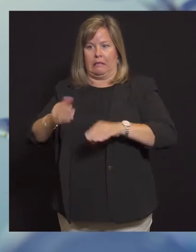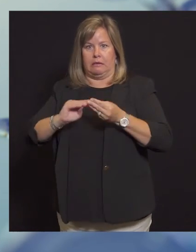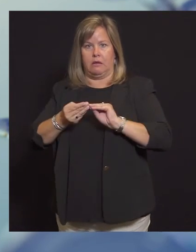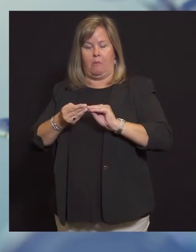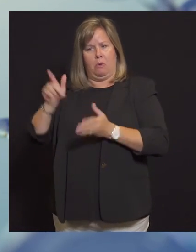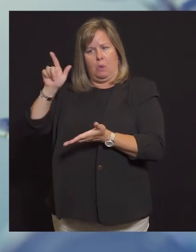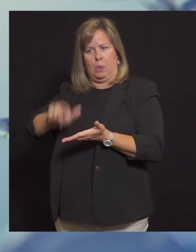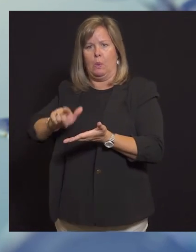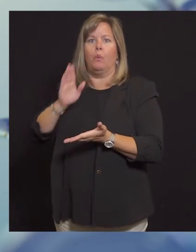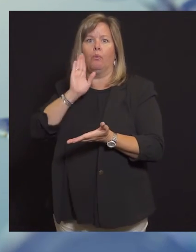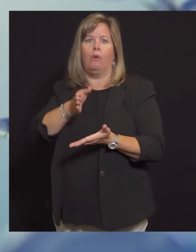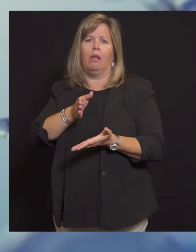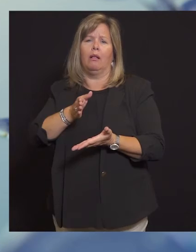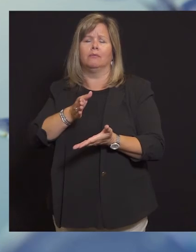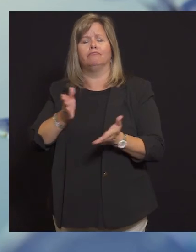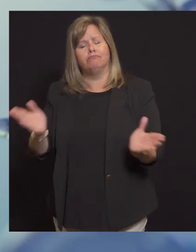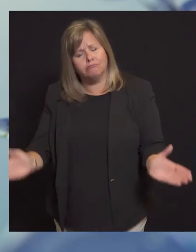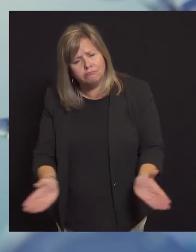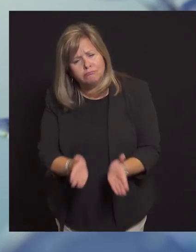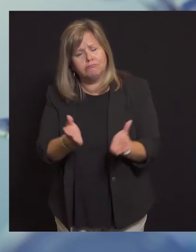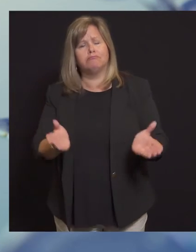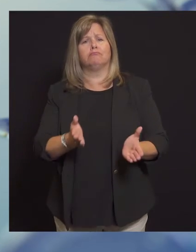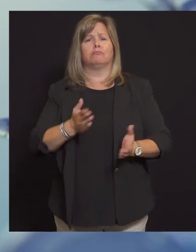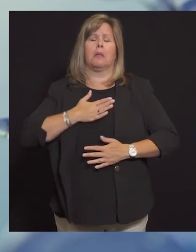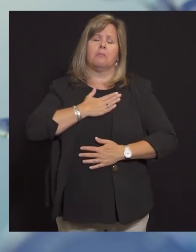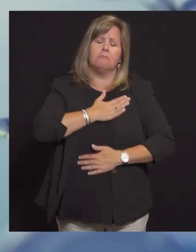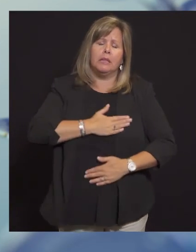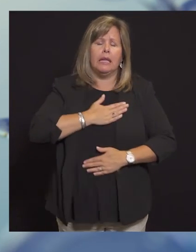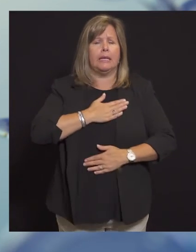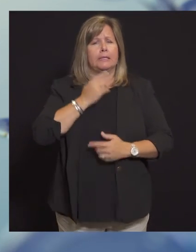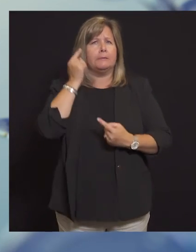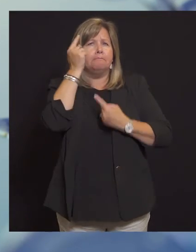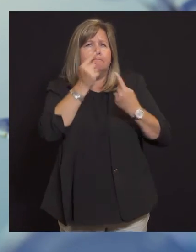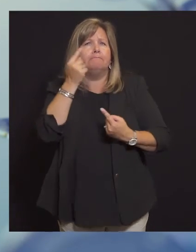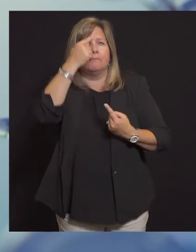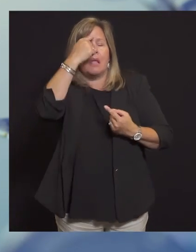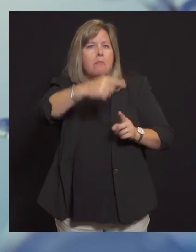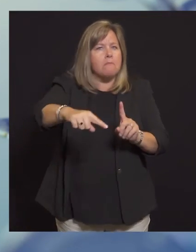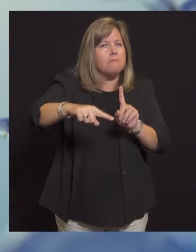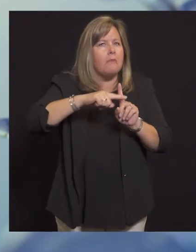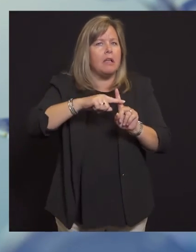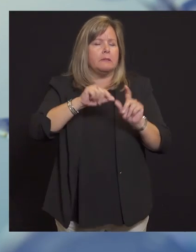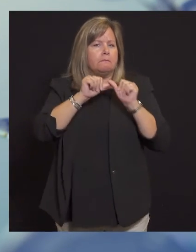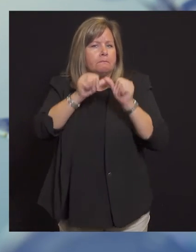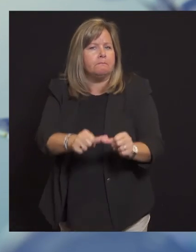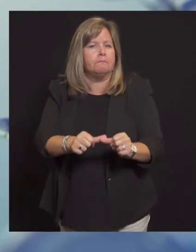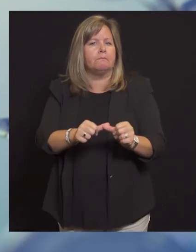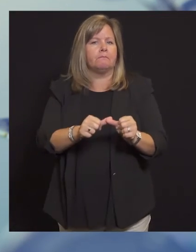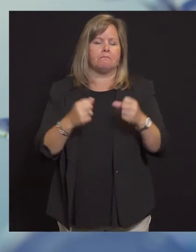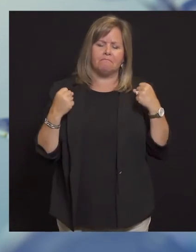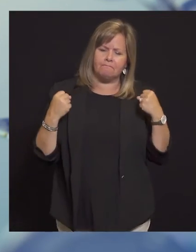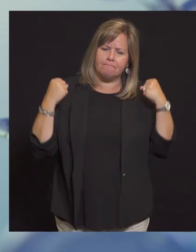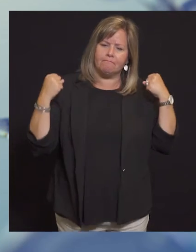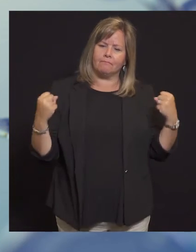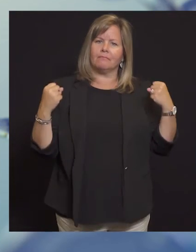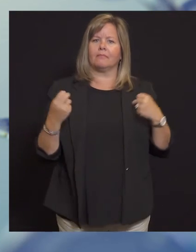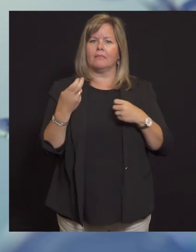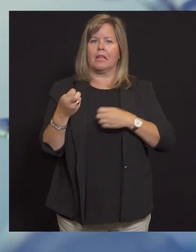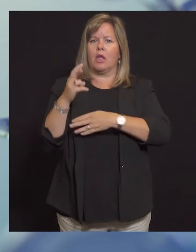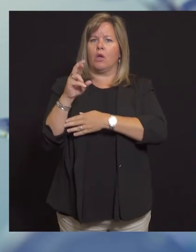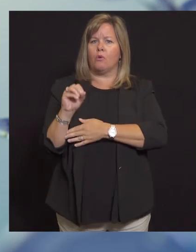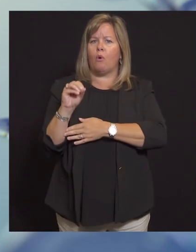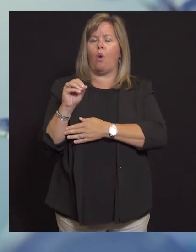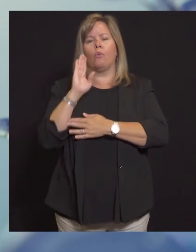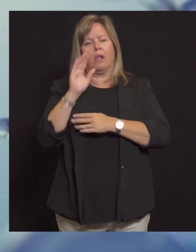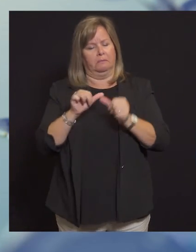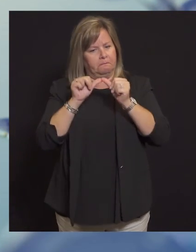baja. Están manteniendo nuestros hospitales en unas buenas condiciones y mantienen esa tasa de mortalidad baja. Así que